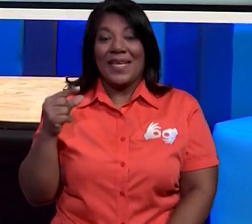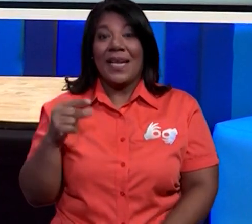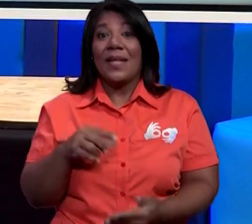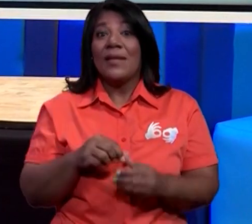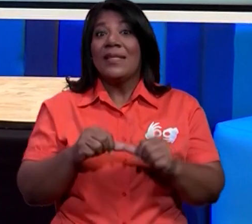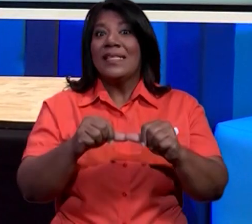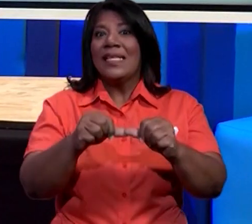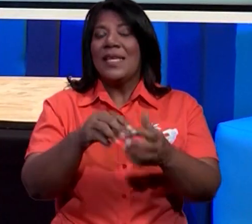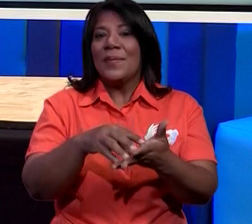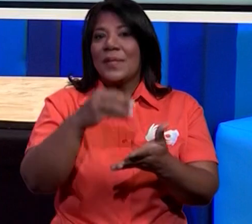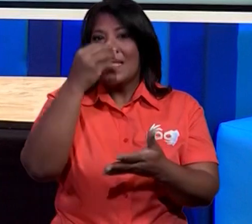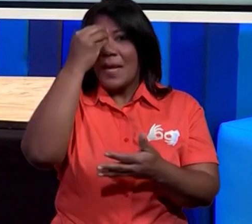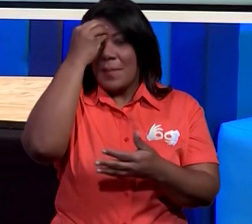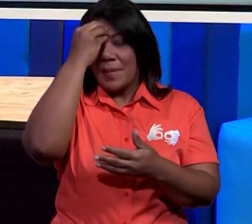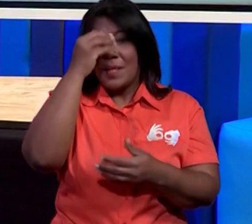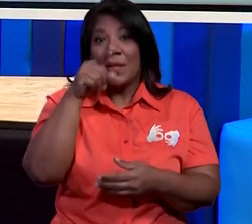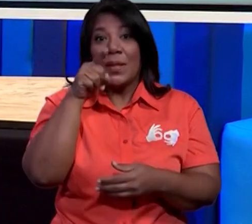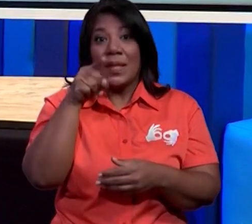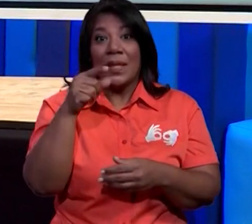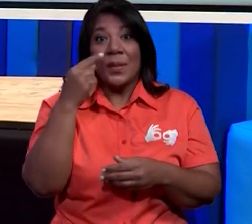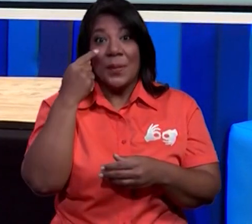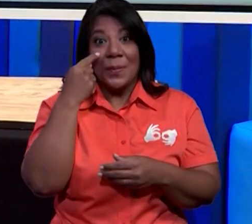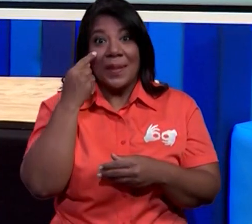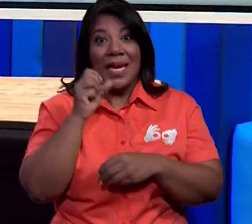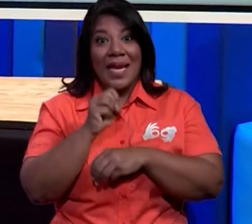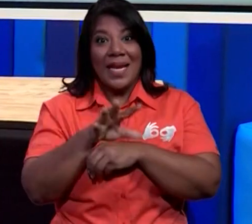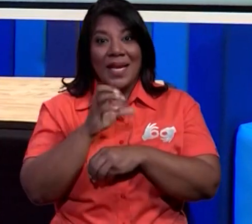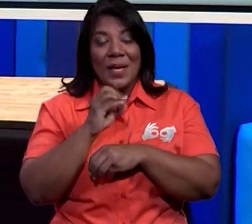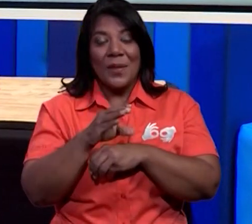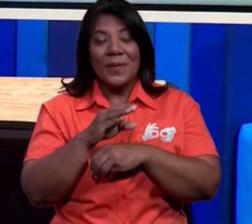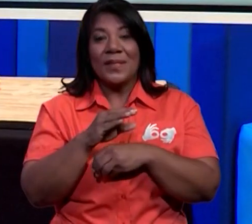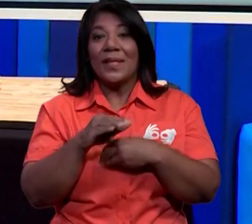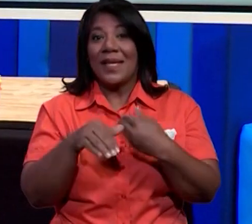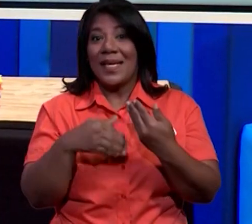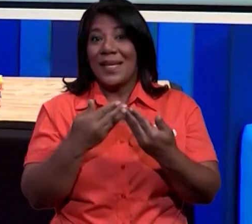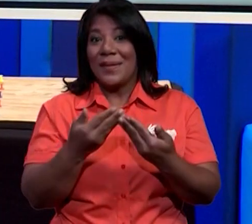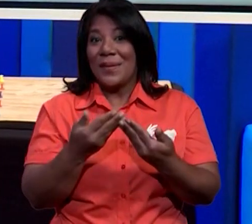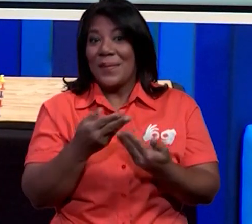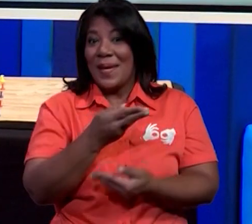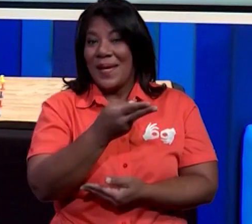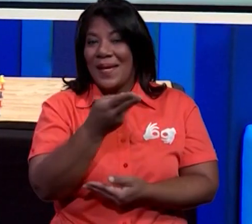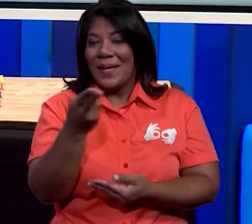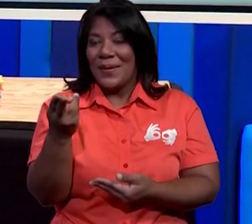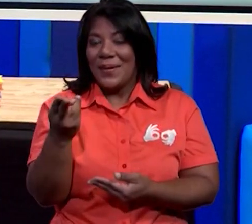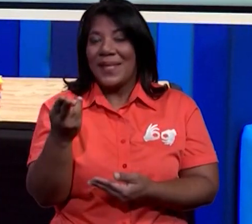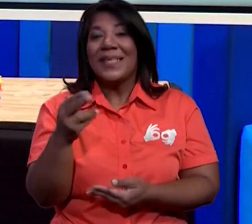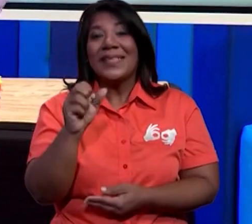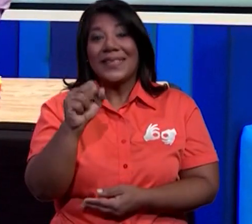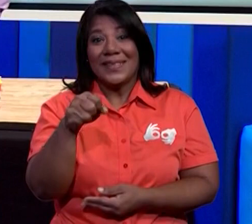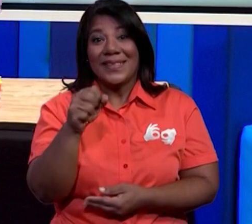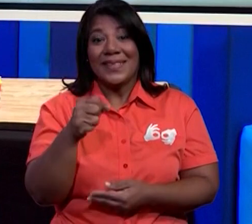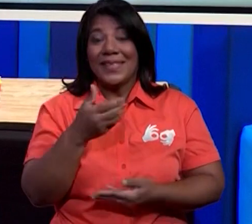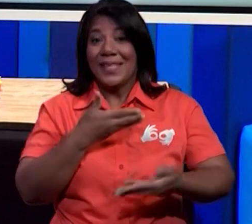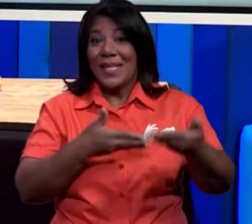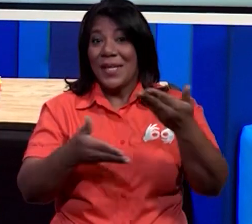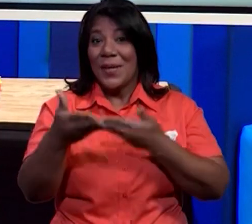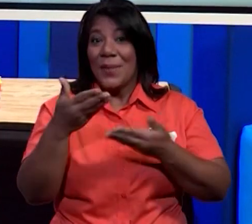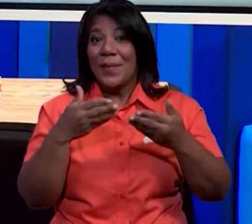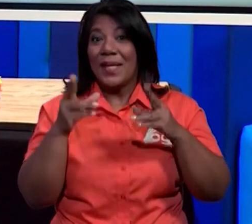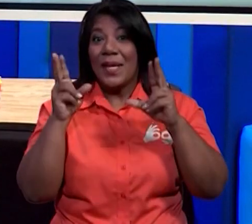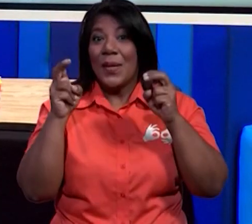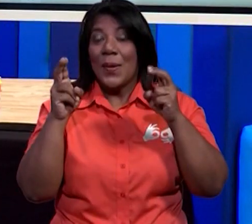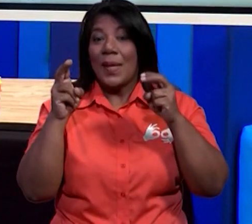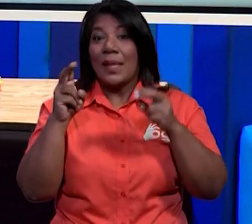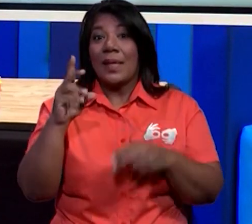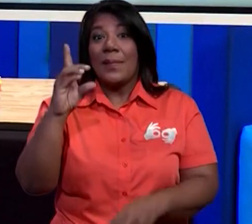familia en donde te invito que observes estos ajustes razonables que voy a compartir contigo en el día de hoy. Con ese tema de